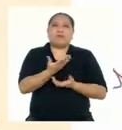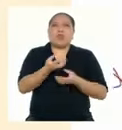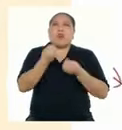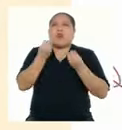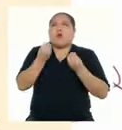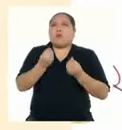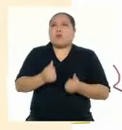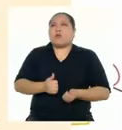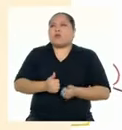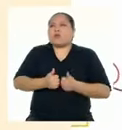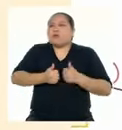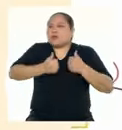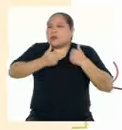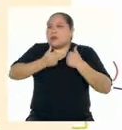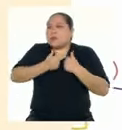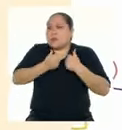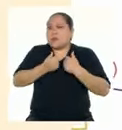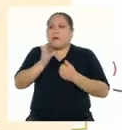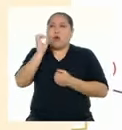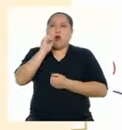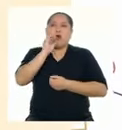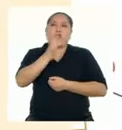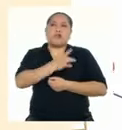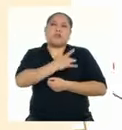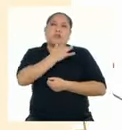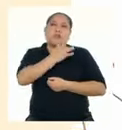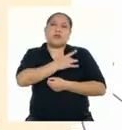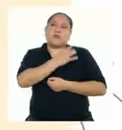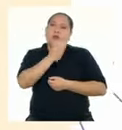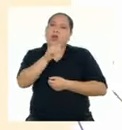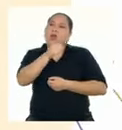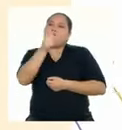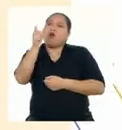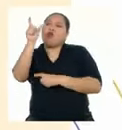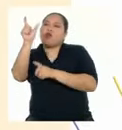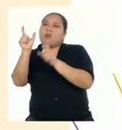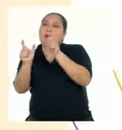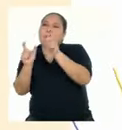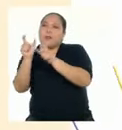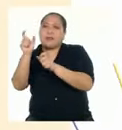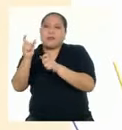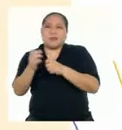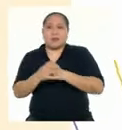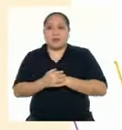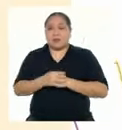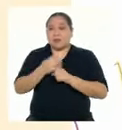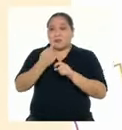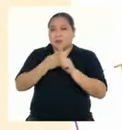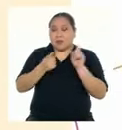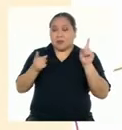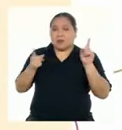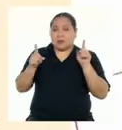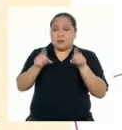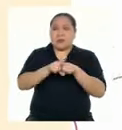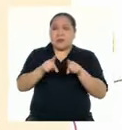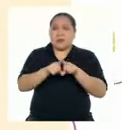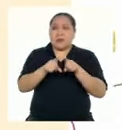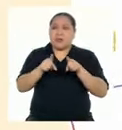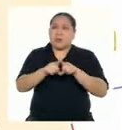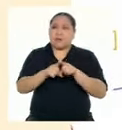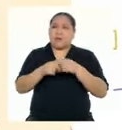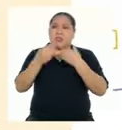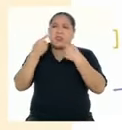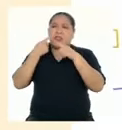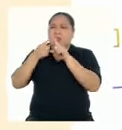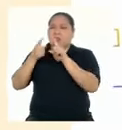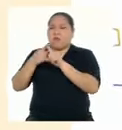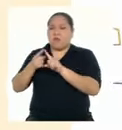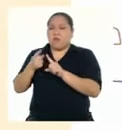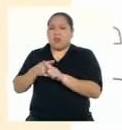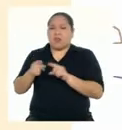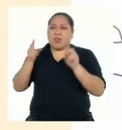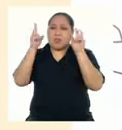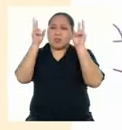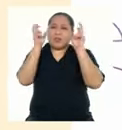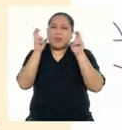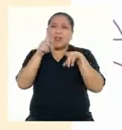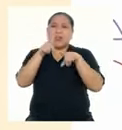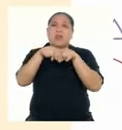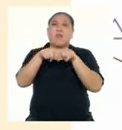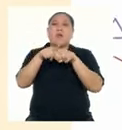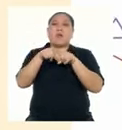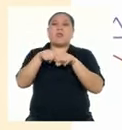de la existencia o los sentimientos hacia otras personas Pero pueden tratar gran variedad de temas